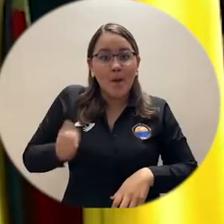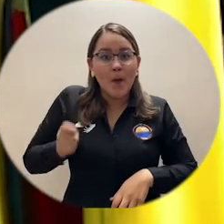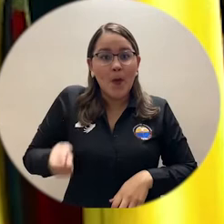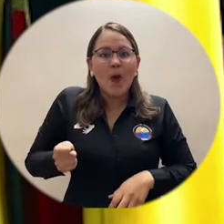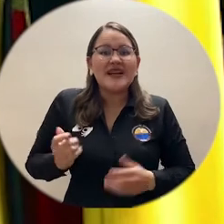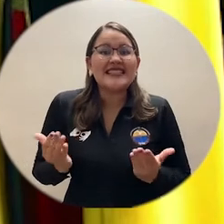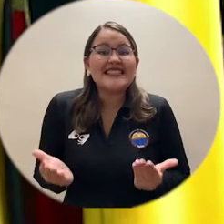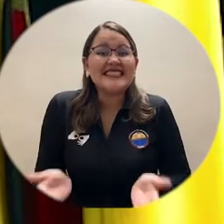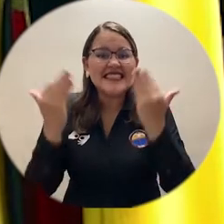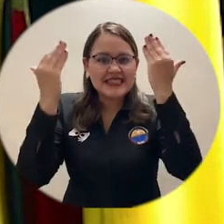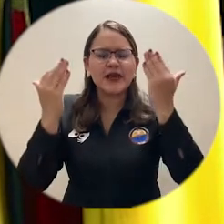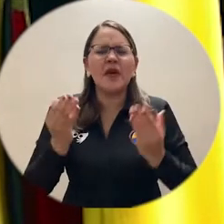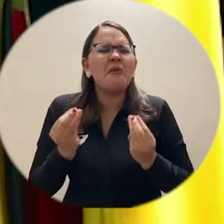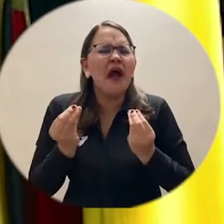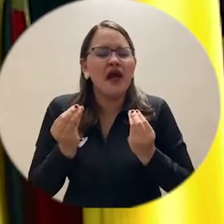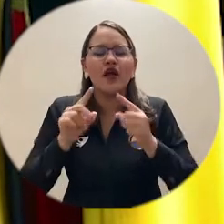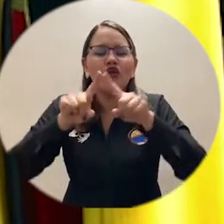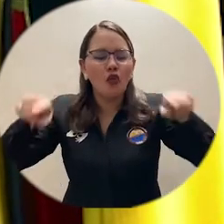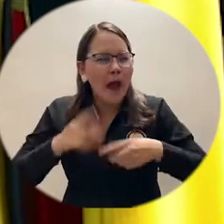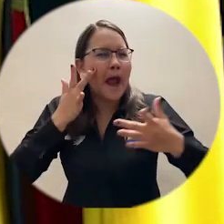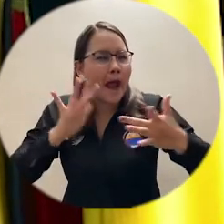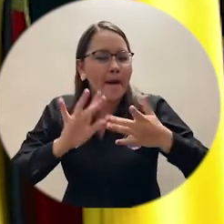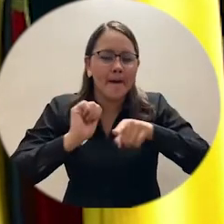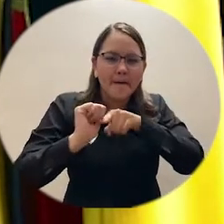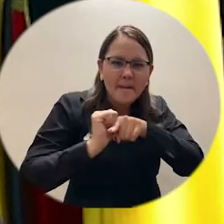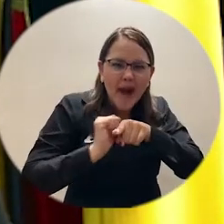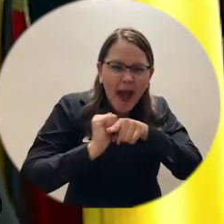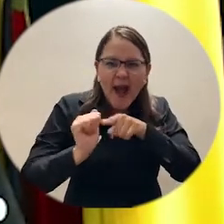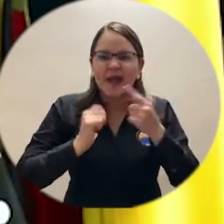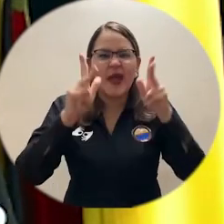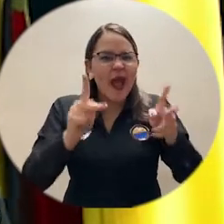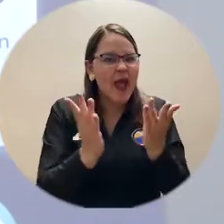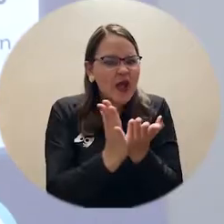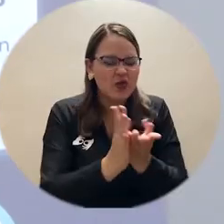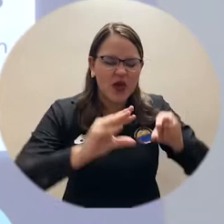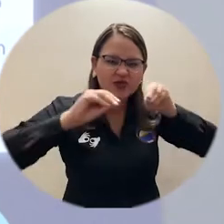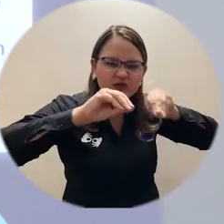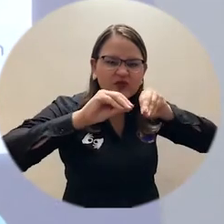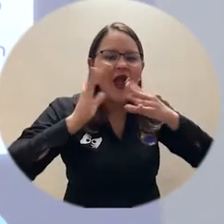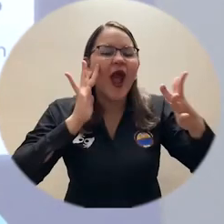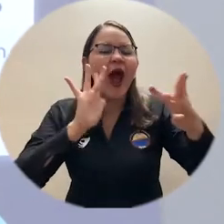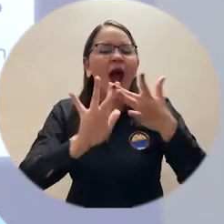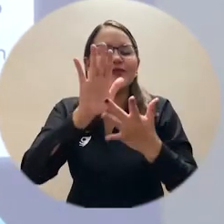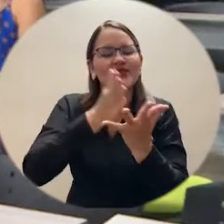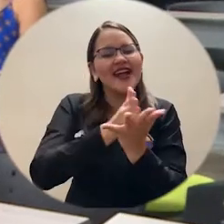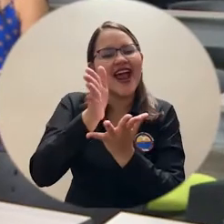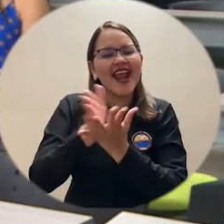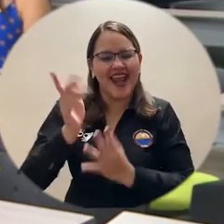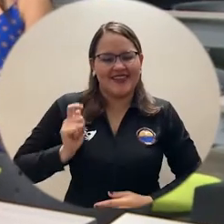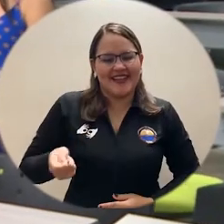de prácticas inmejorable herramienta de aprendizaje para nuestros alumnos en su formación en la noble carrera de derecho